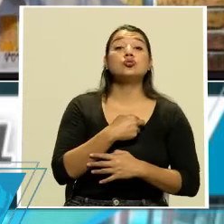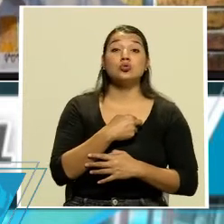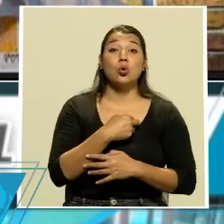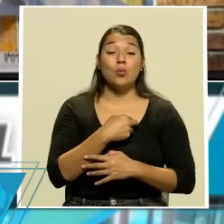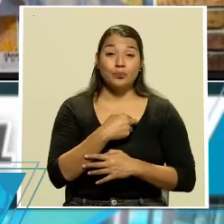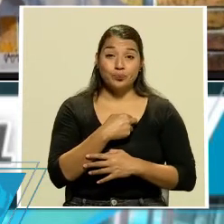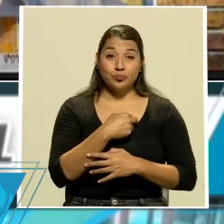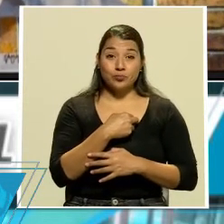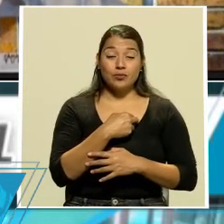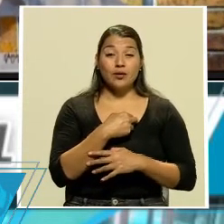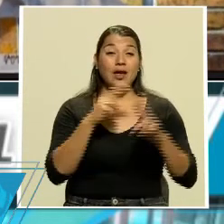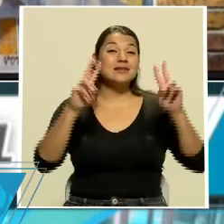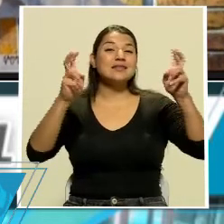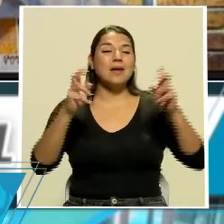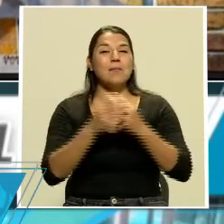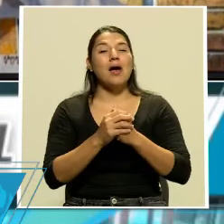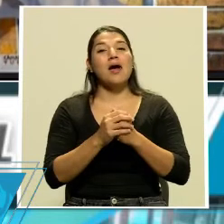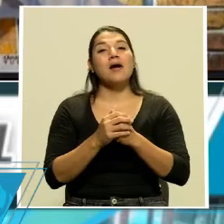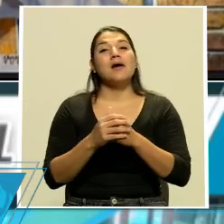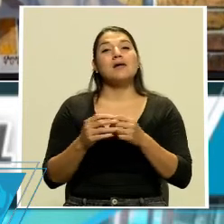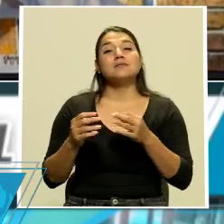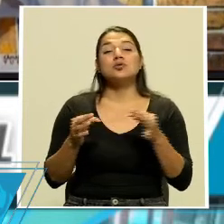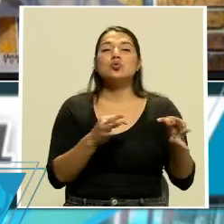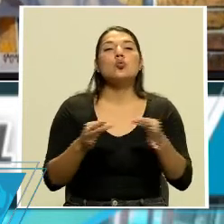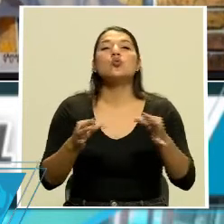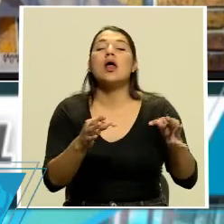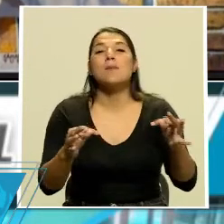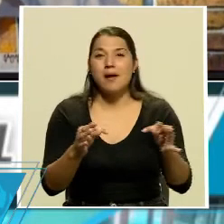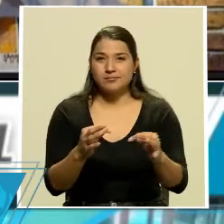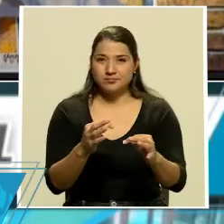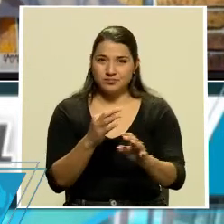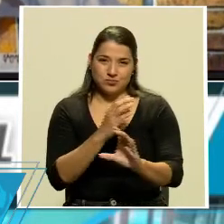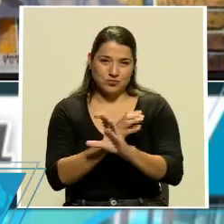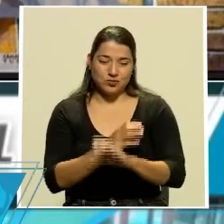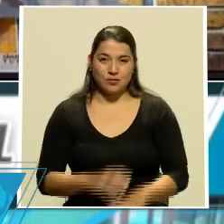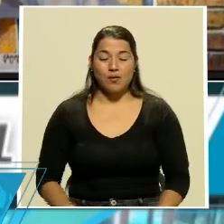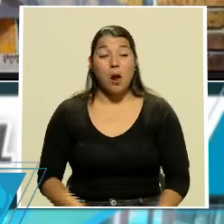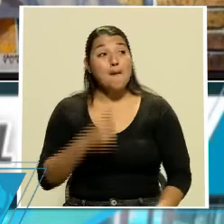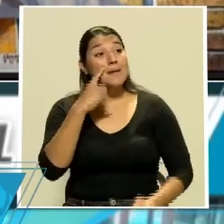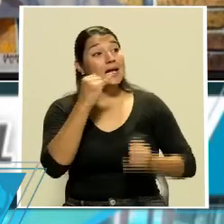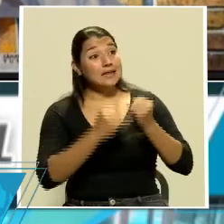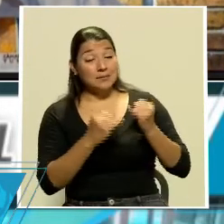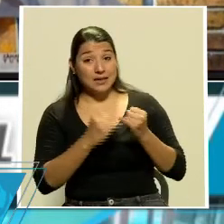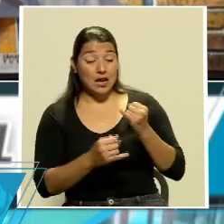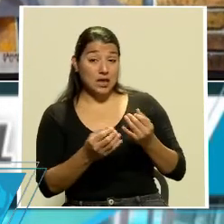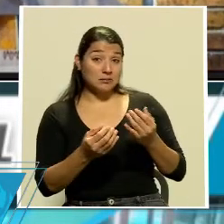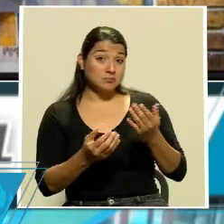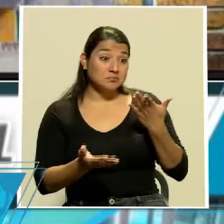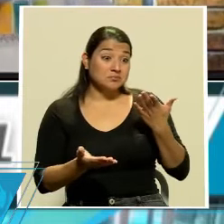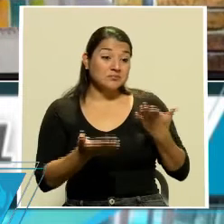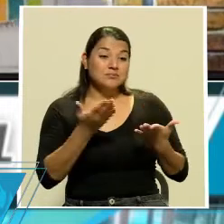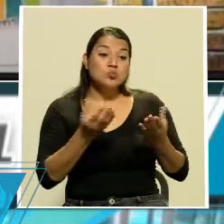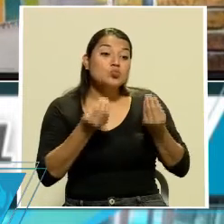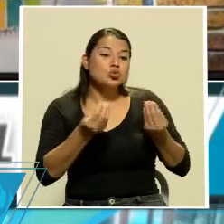Turrialba ruralmente auténtica. Doña Ida, para finalizar, quizá muchas personas con toda esta